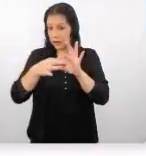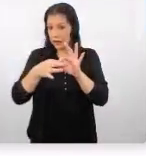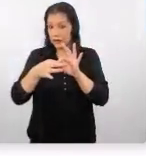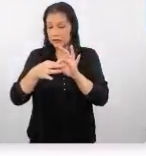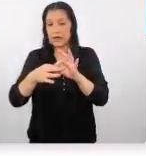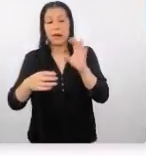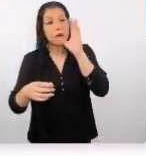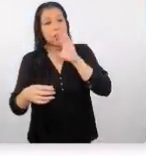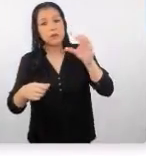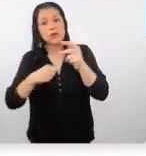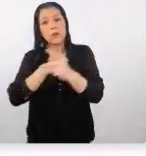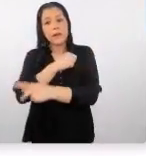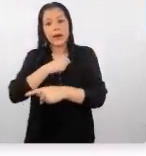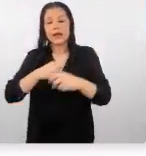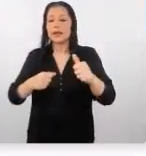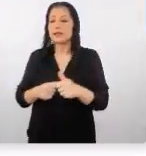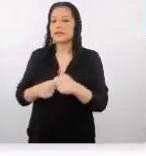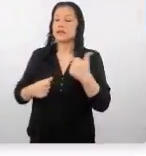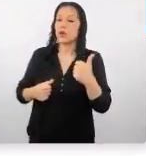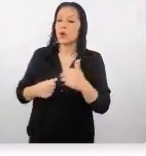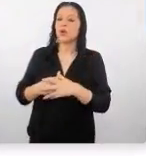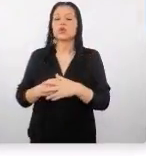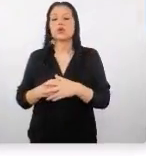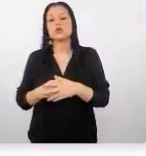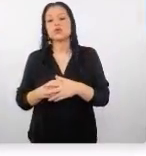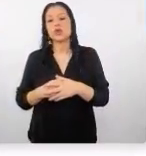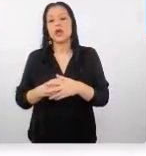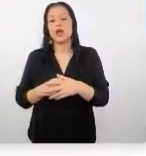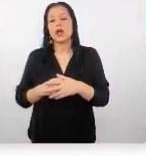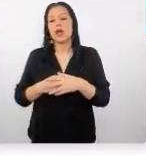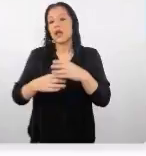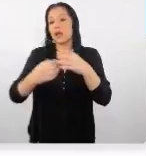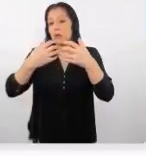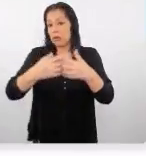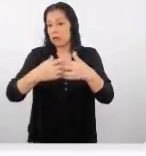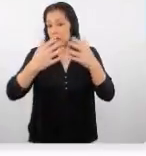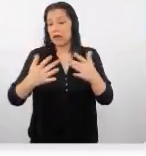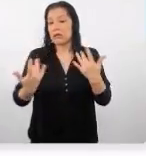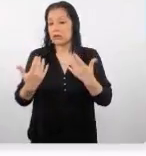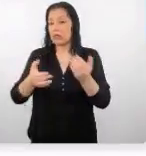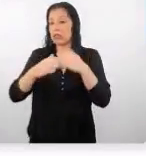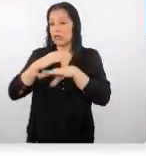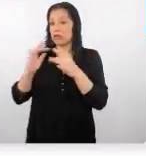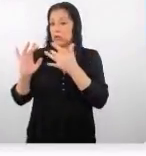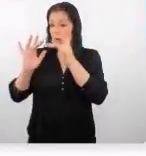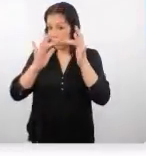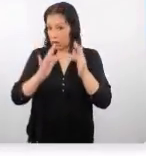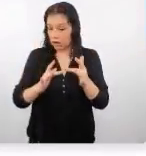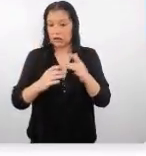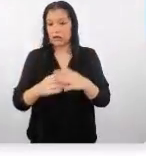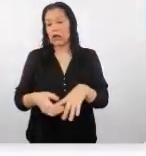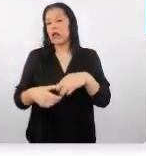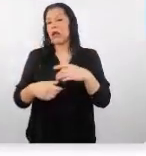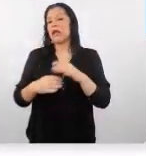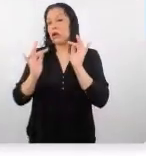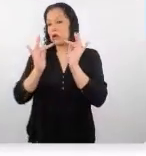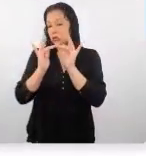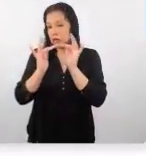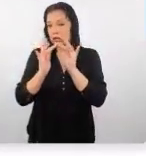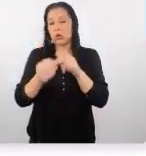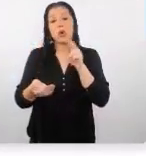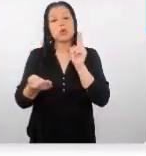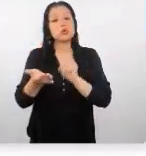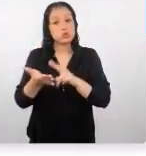alianza con otros países, con otros turoperadores que tengamos dentro de nuestra red o socios para poder